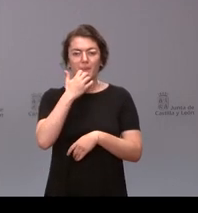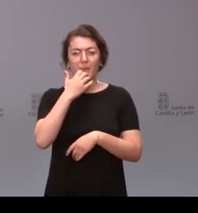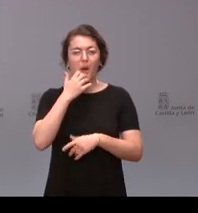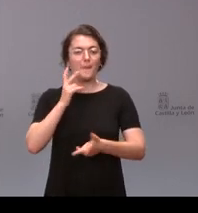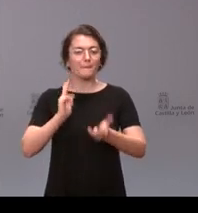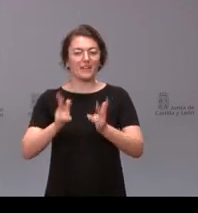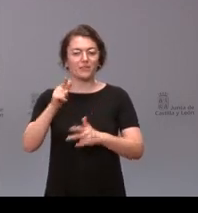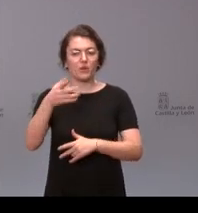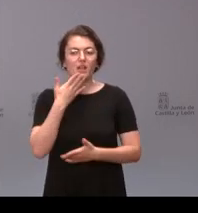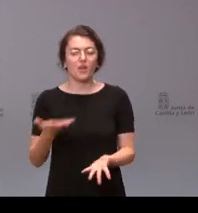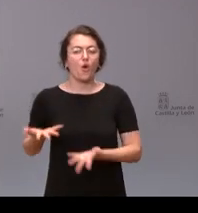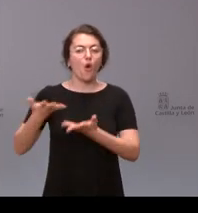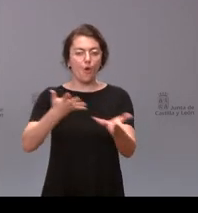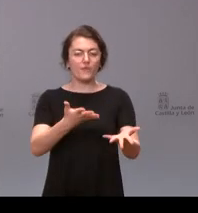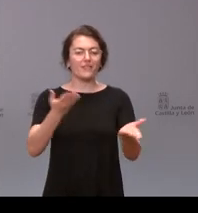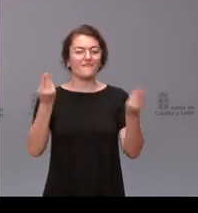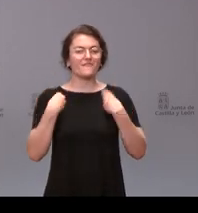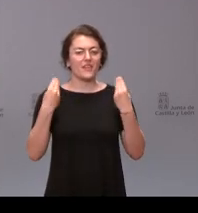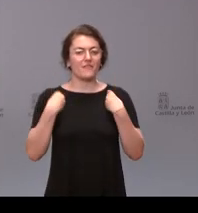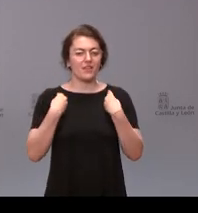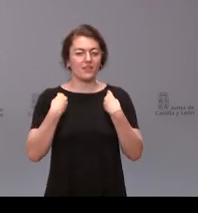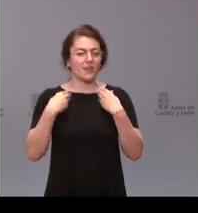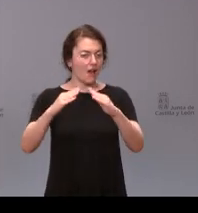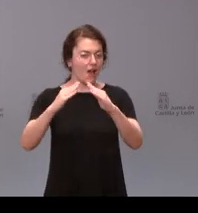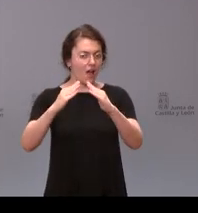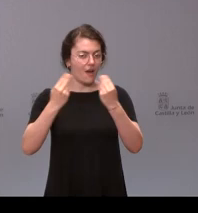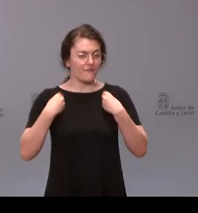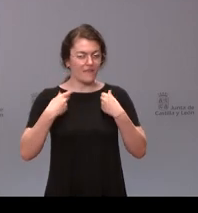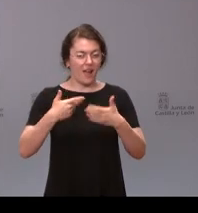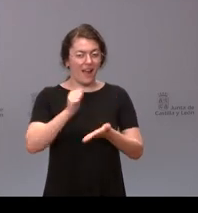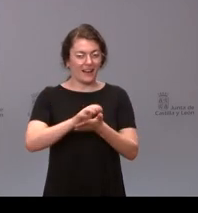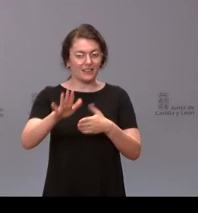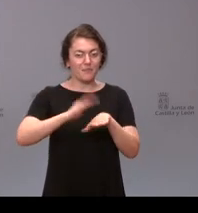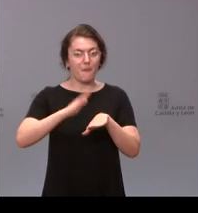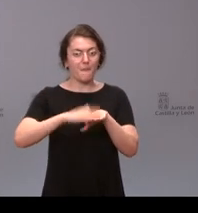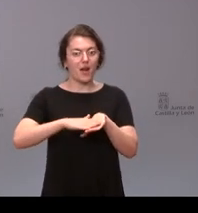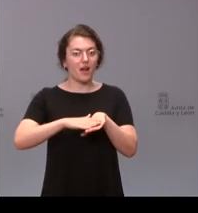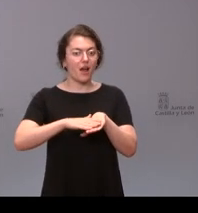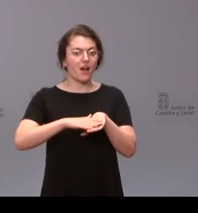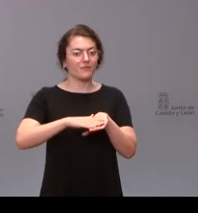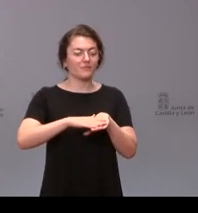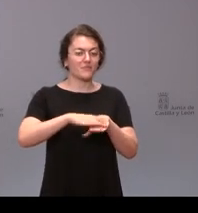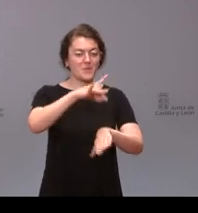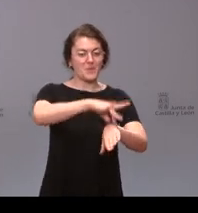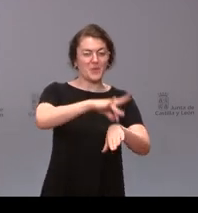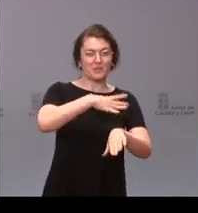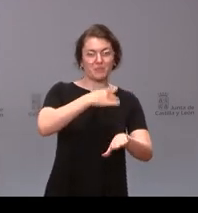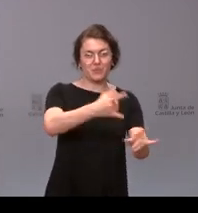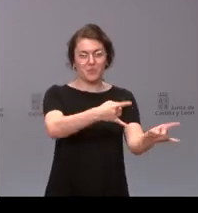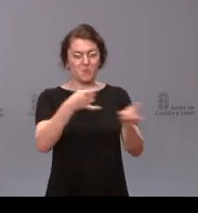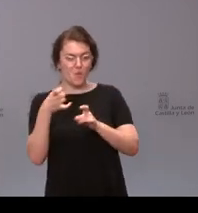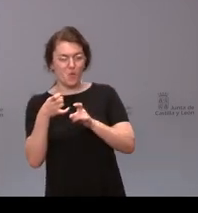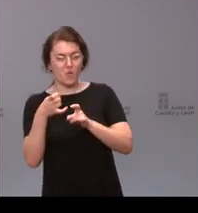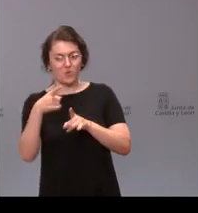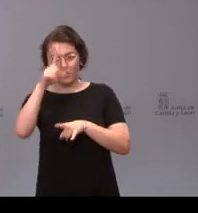gratis a los profesionales sanitarios, los médicos para conseguir atraerles hasta esa localidad. No sé si en Castilla y León